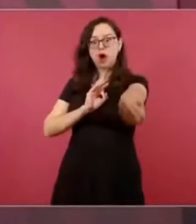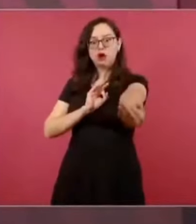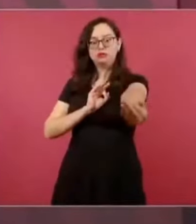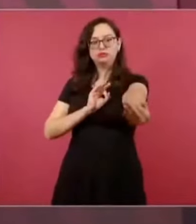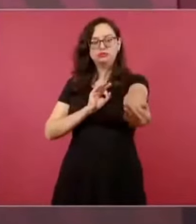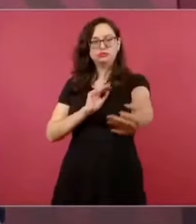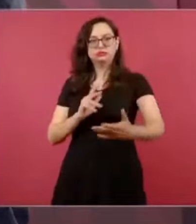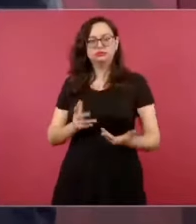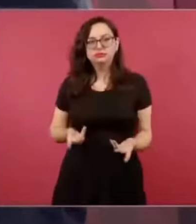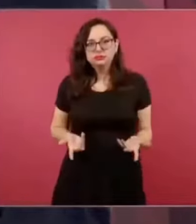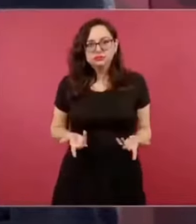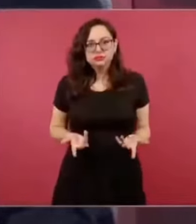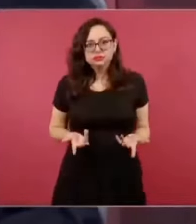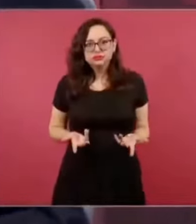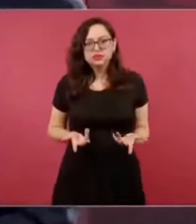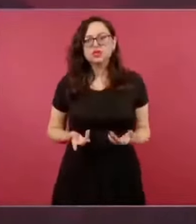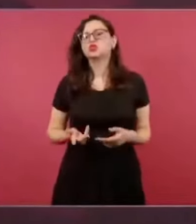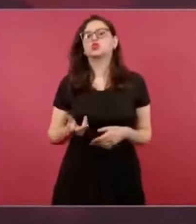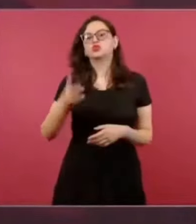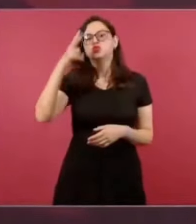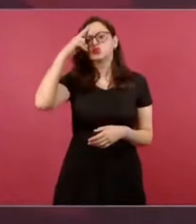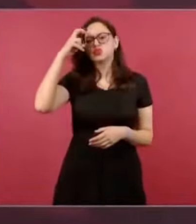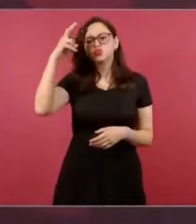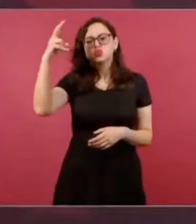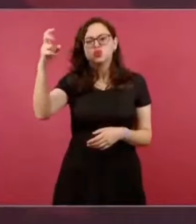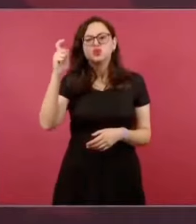la utopía?